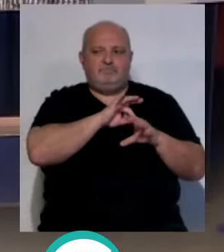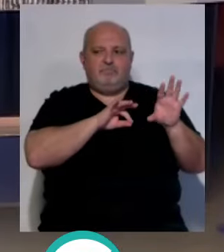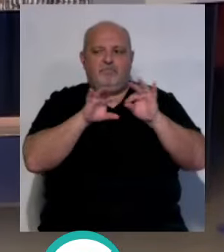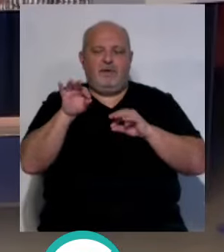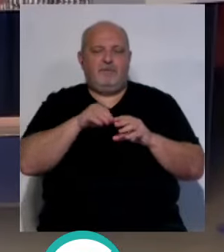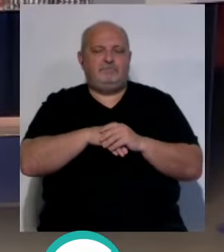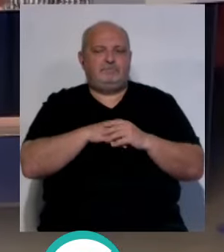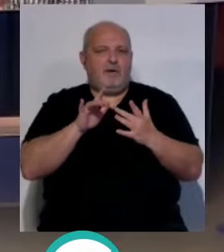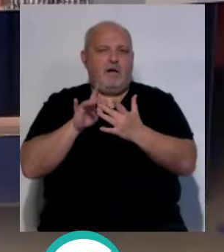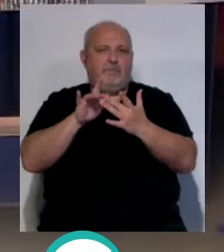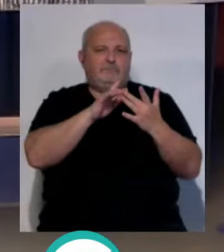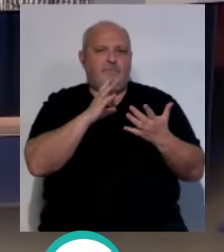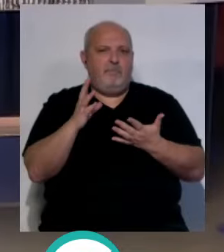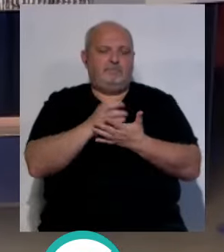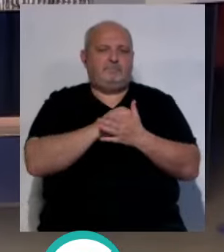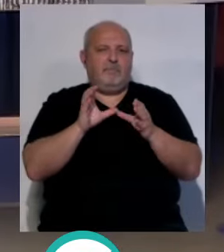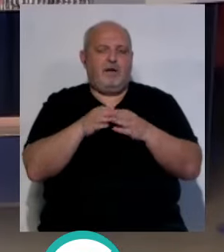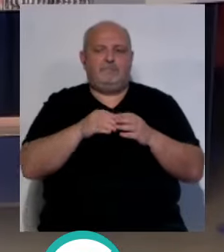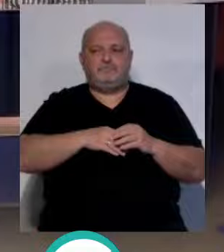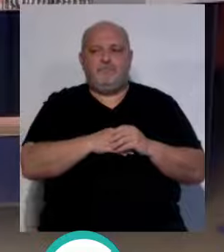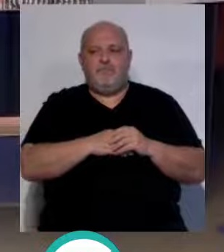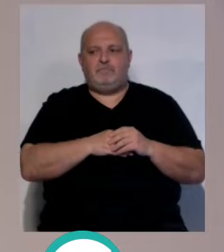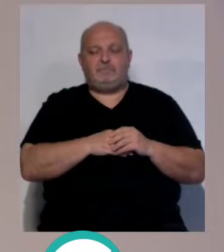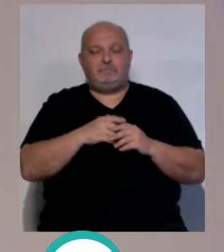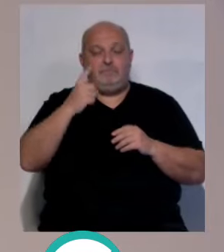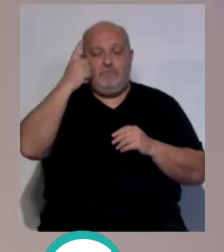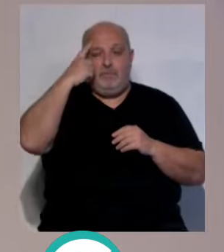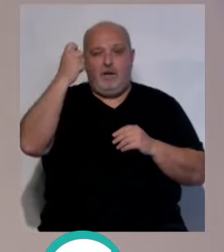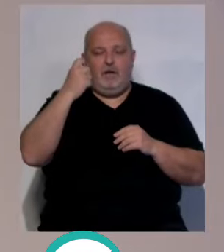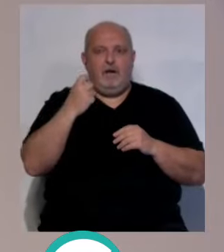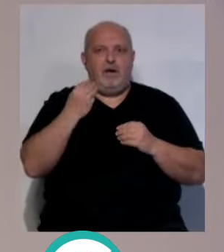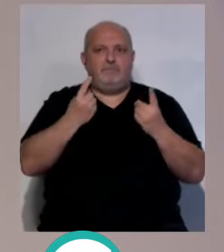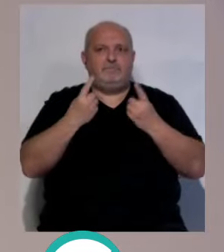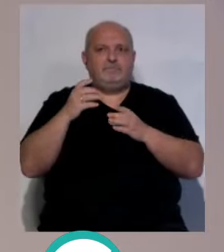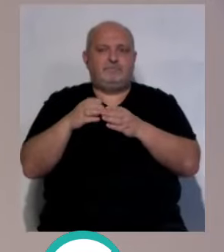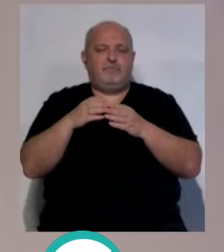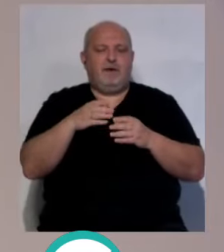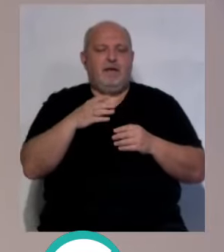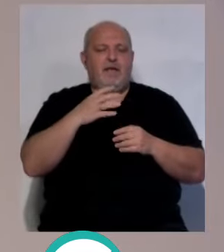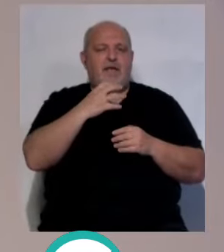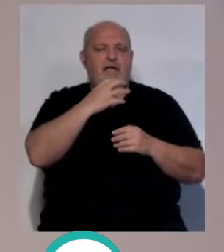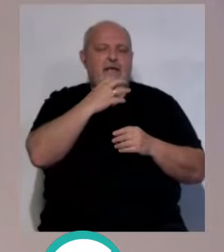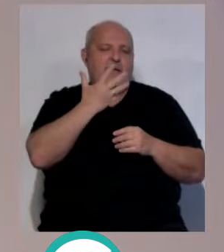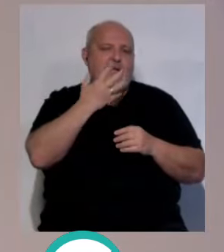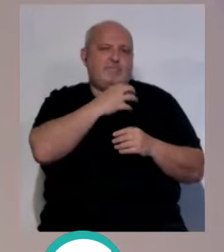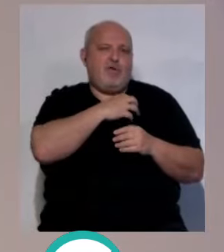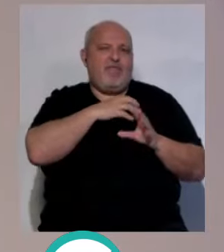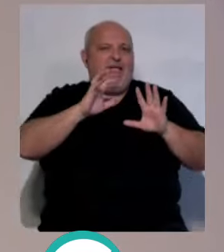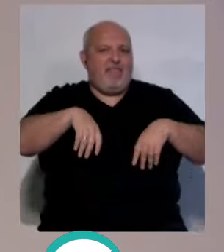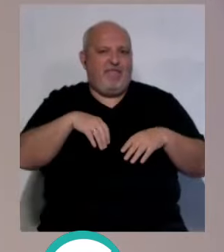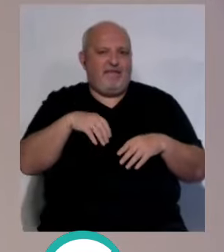nos llevábamos muy bien con todos los equipos y la verdad que yo recuerdo a muchos equipos, el español de Cádiz y también otro equipazo.